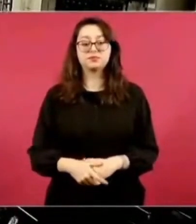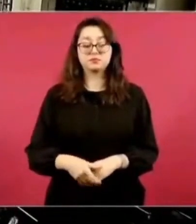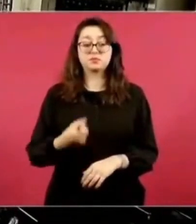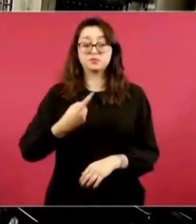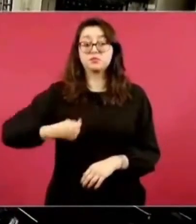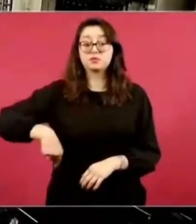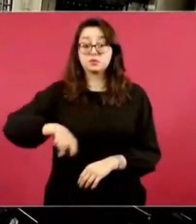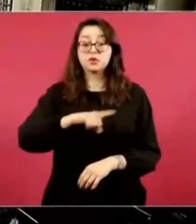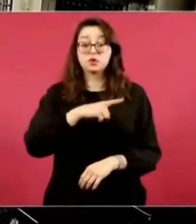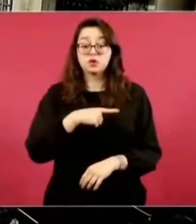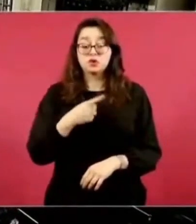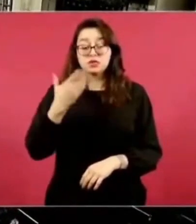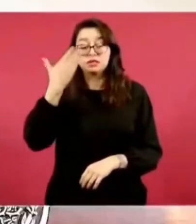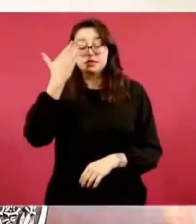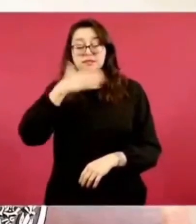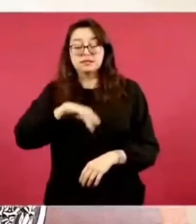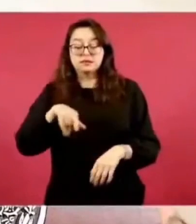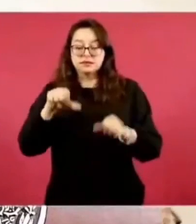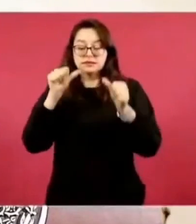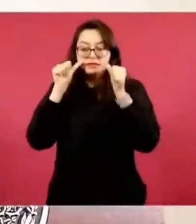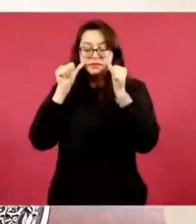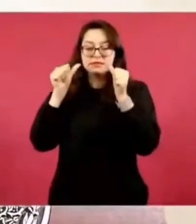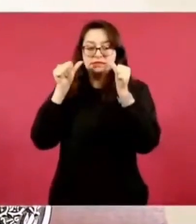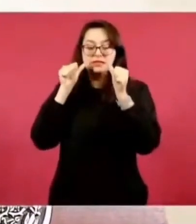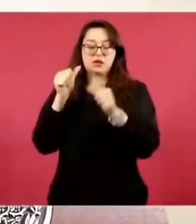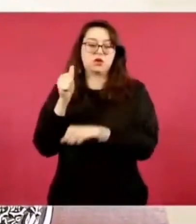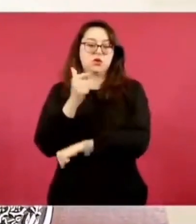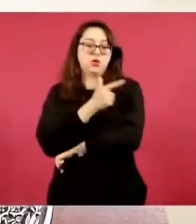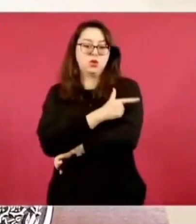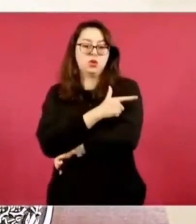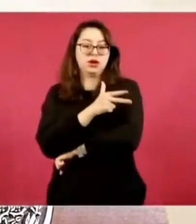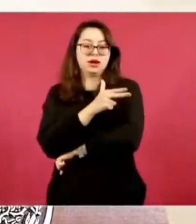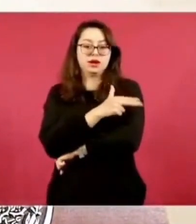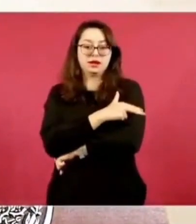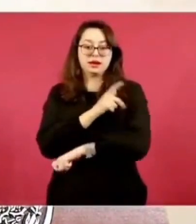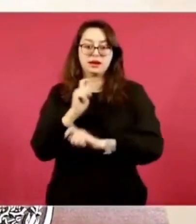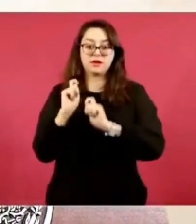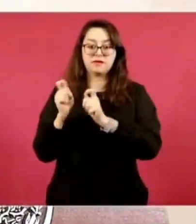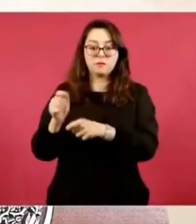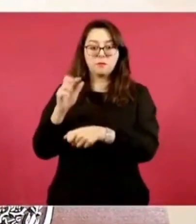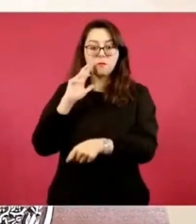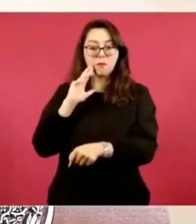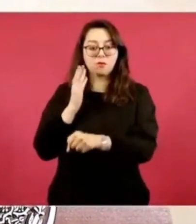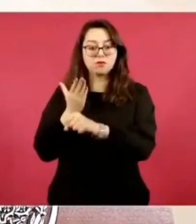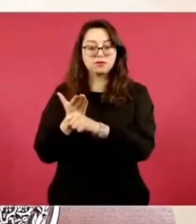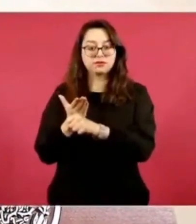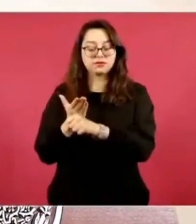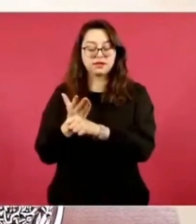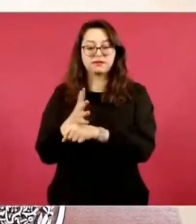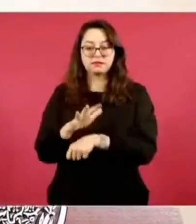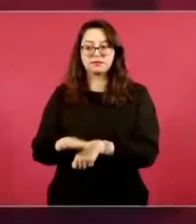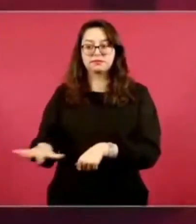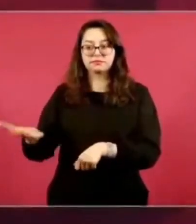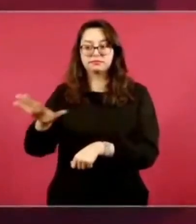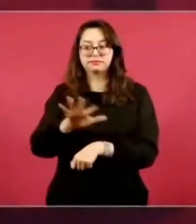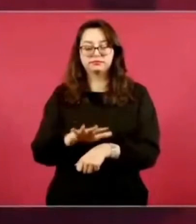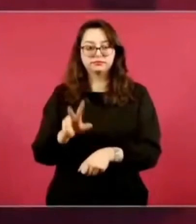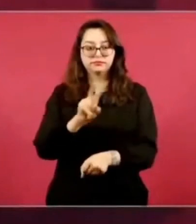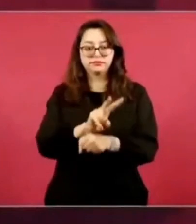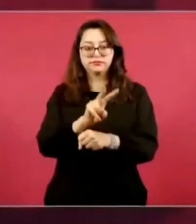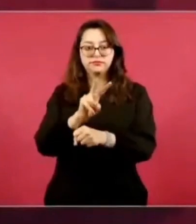y la Guardia Nacional tiene un operativo en estas carreteras.